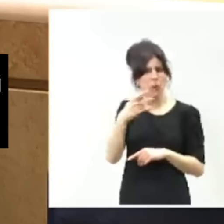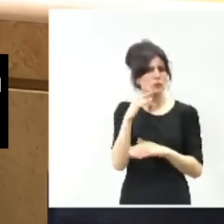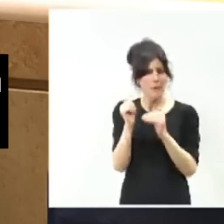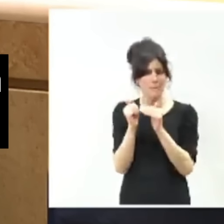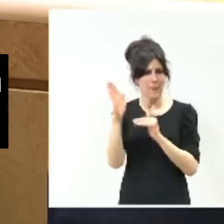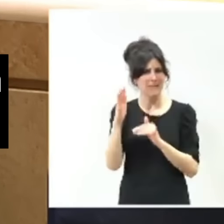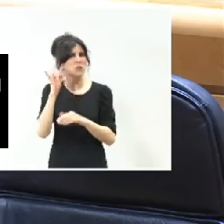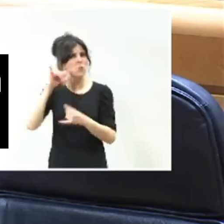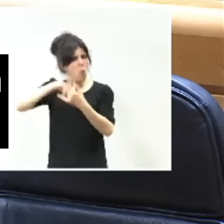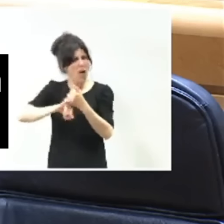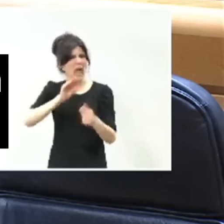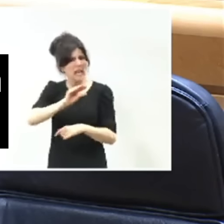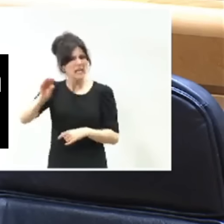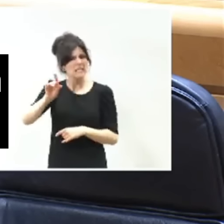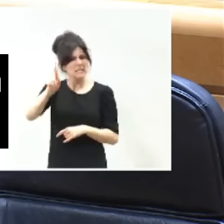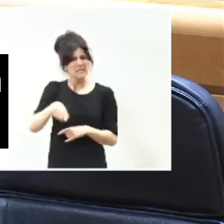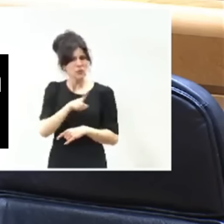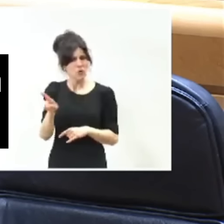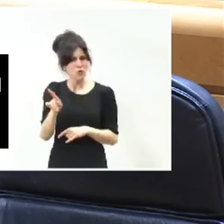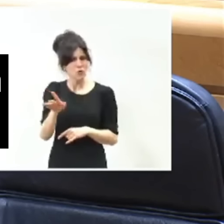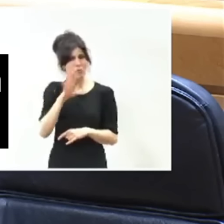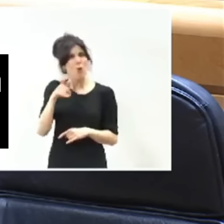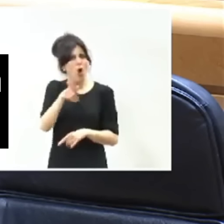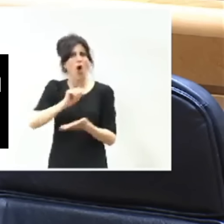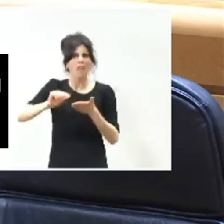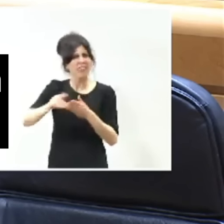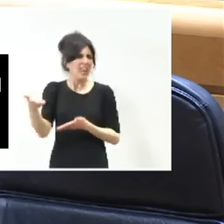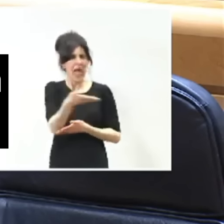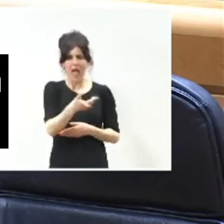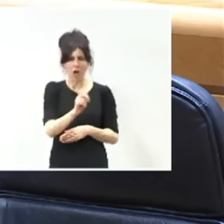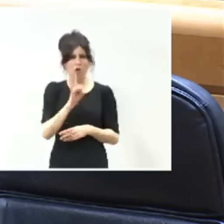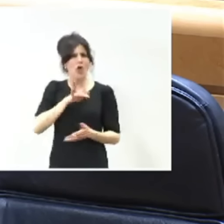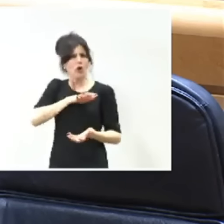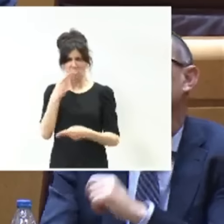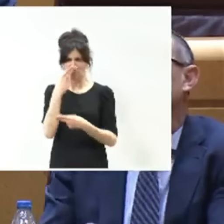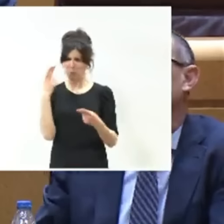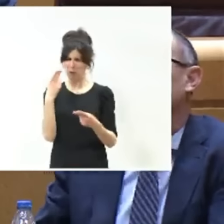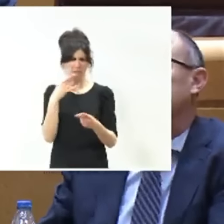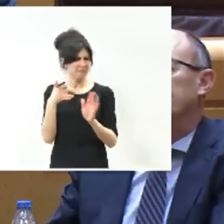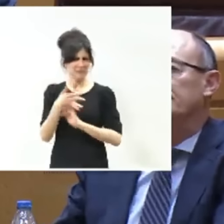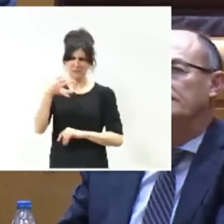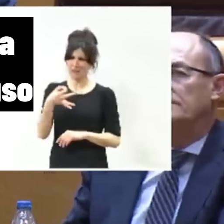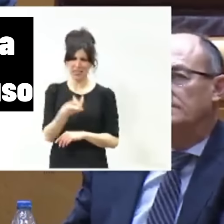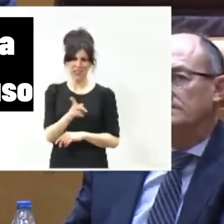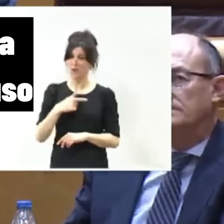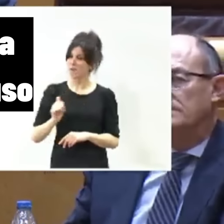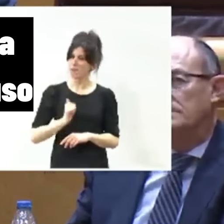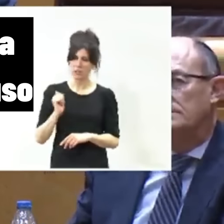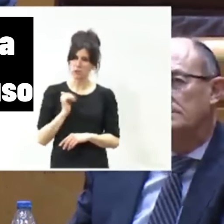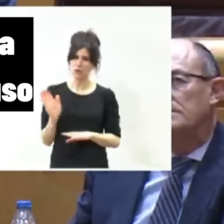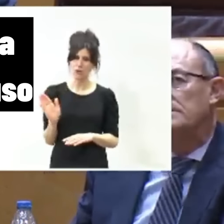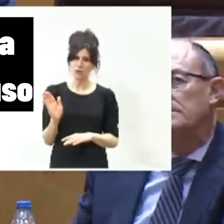trabajaba su mujer, ¿por qué eso no lo llevan a la oficina de conflicto de interés? También son